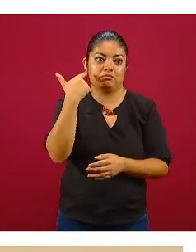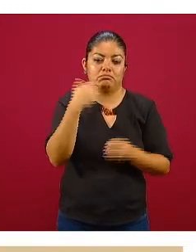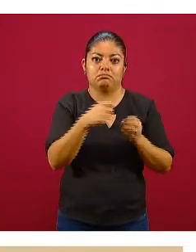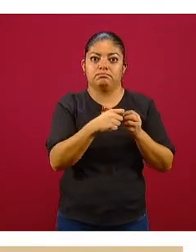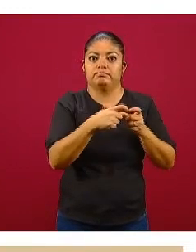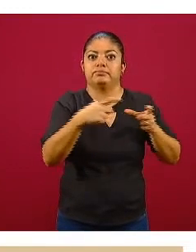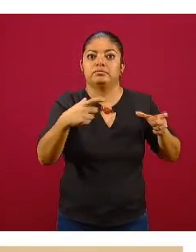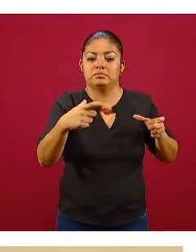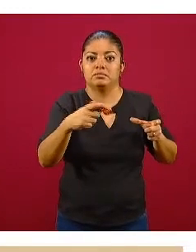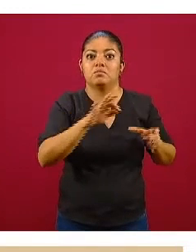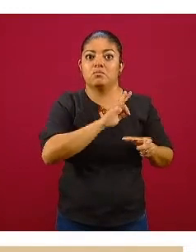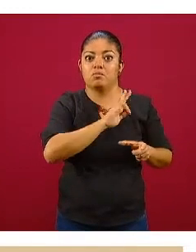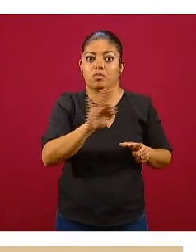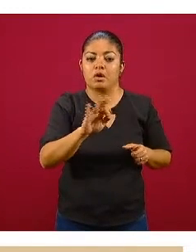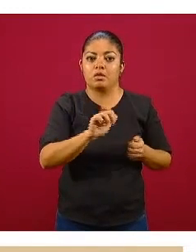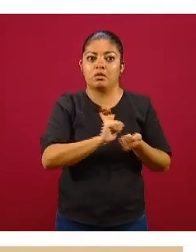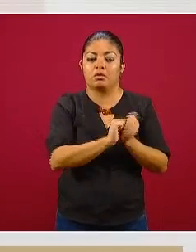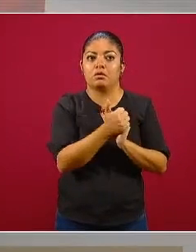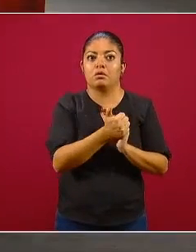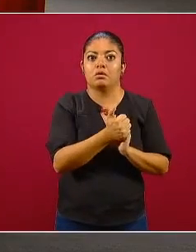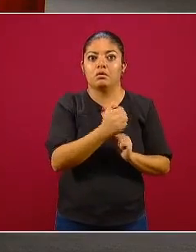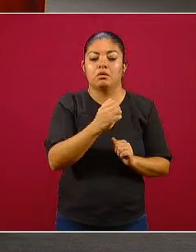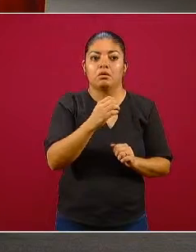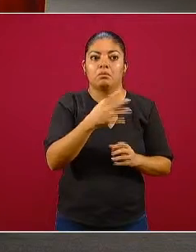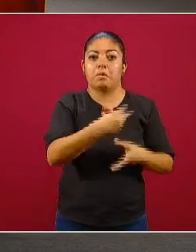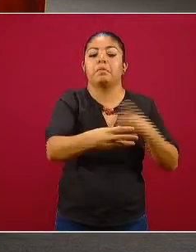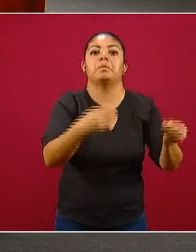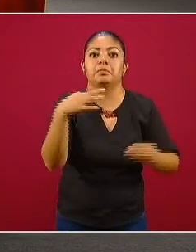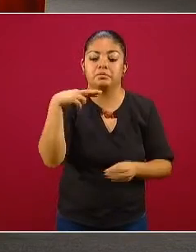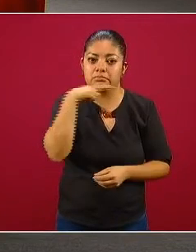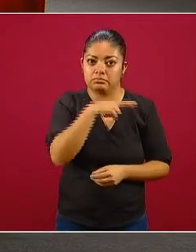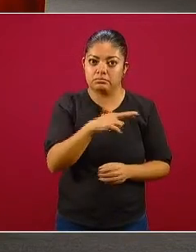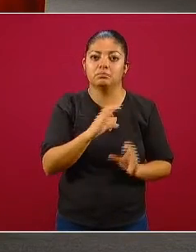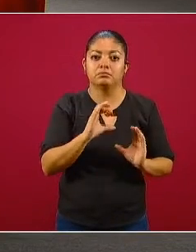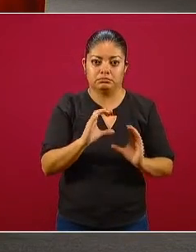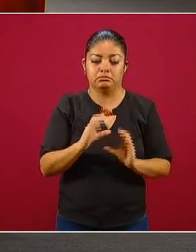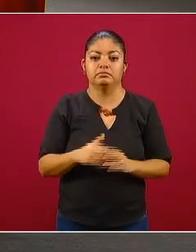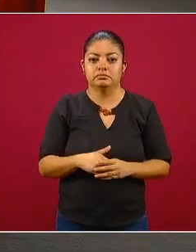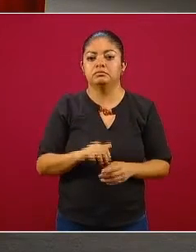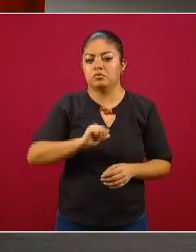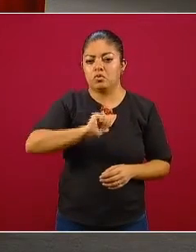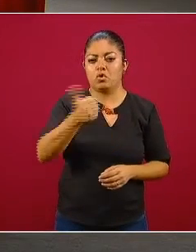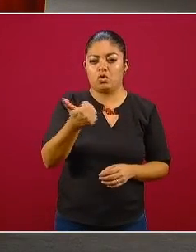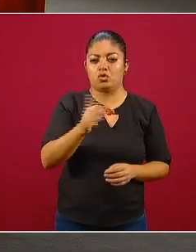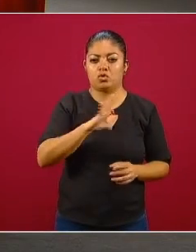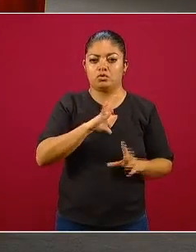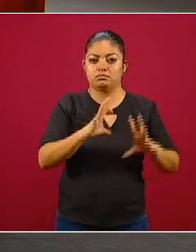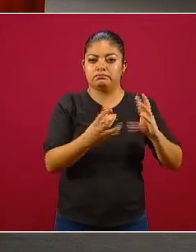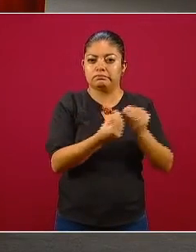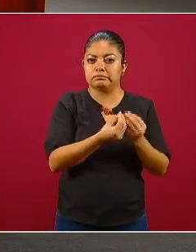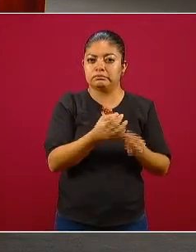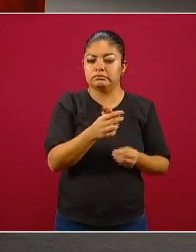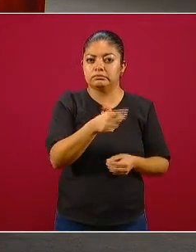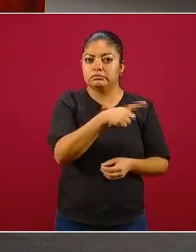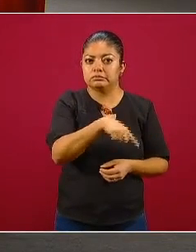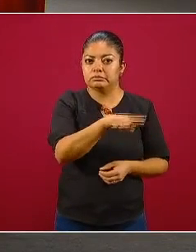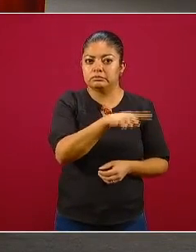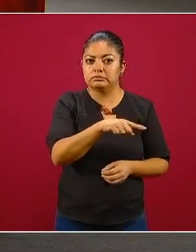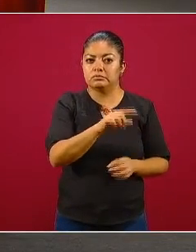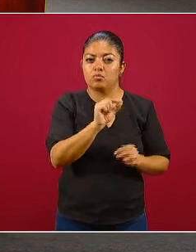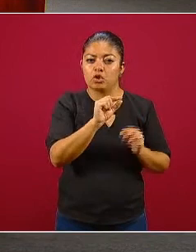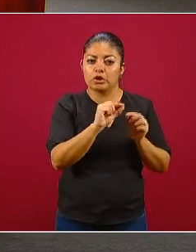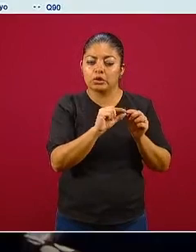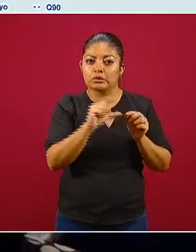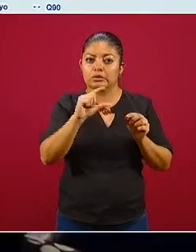levantar un pico epidémico creo que tenemos también aquí la siguiente los sospechosos aquí vemos con los sospechosos es un